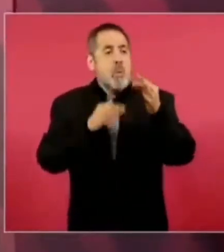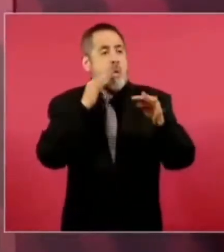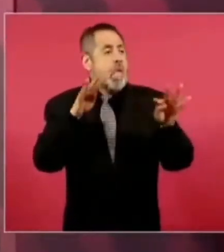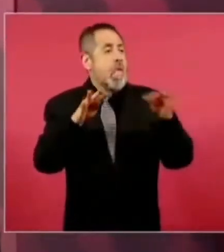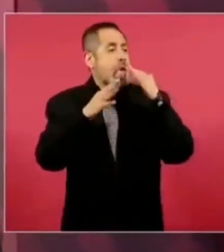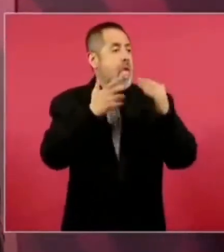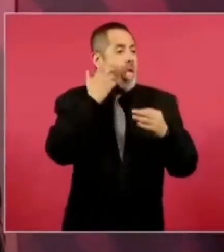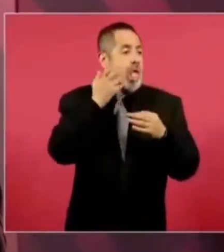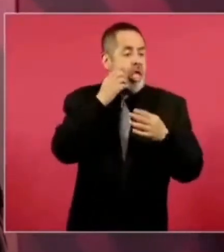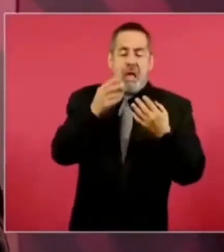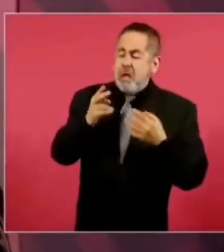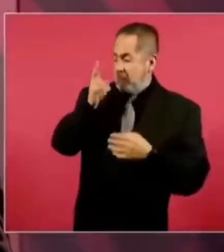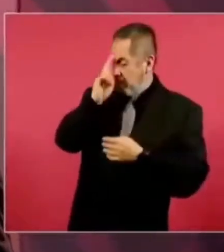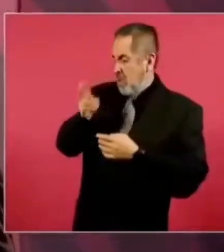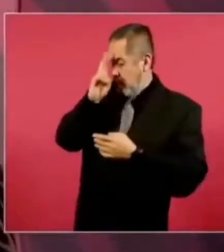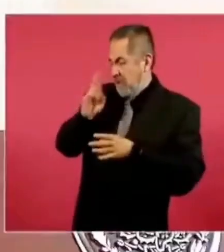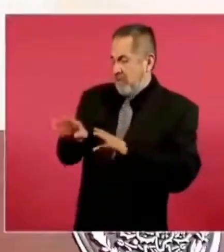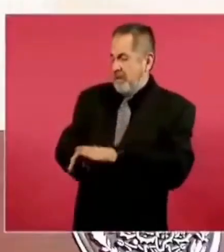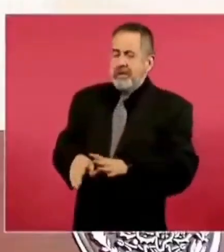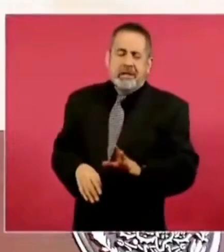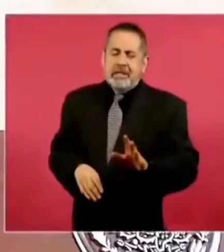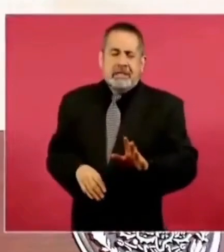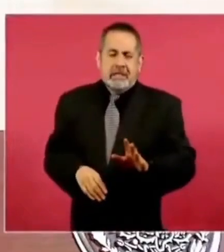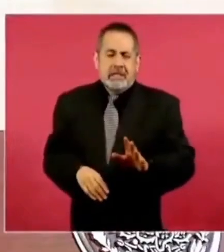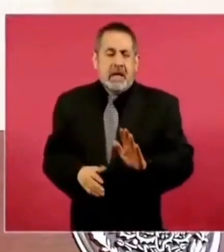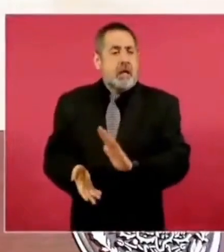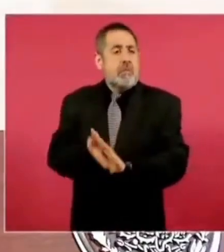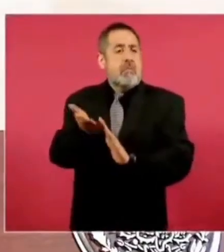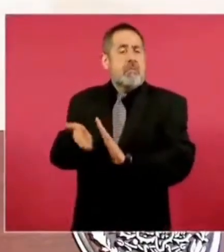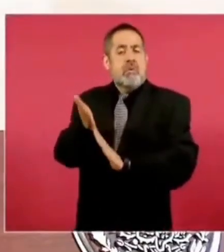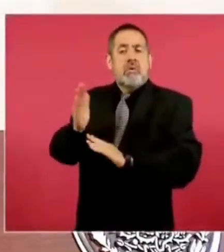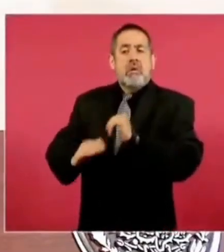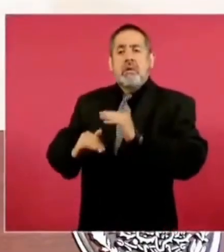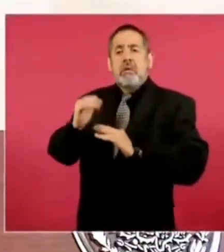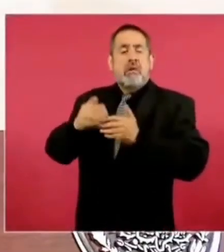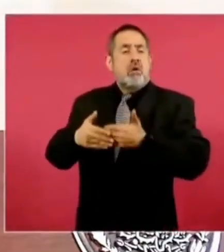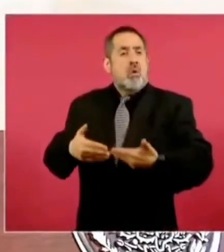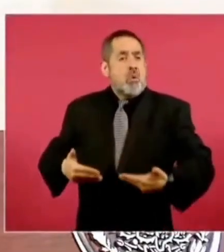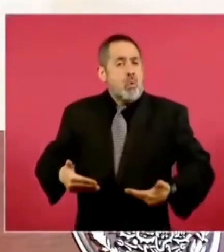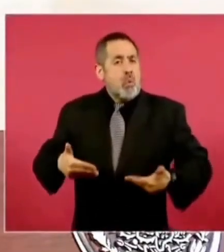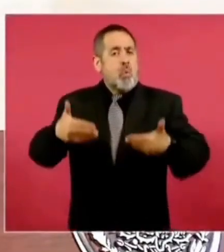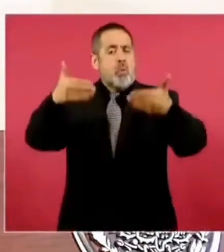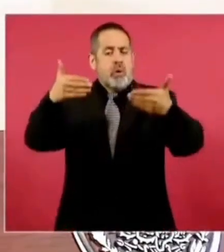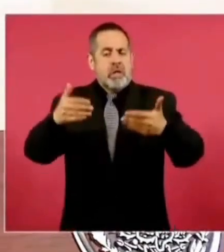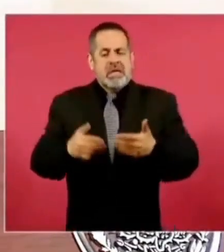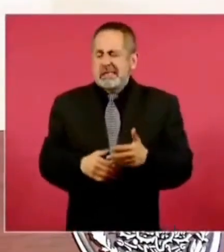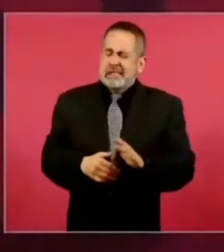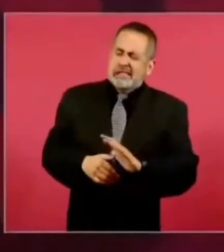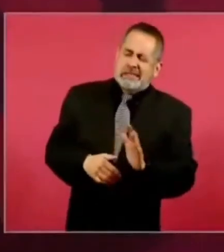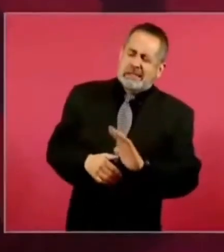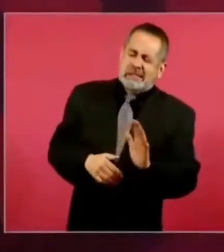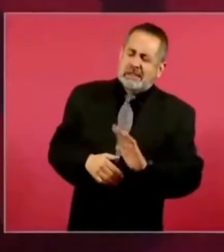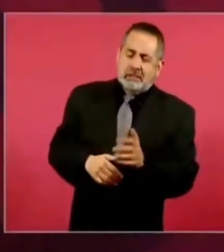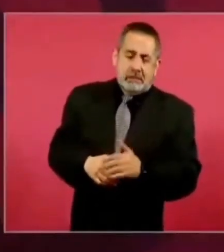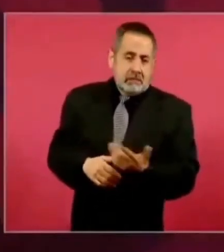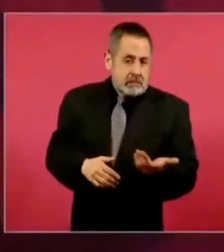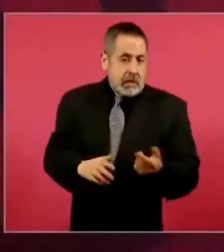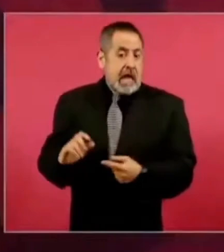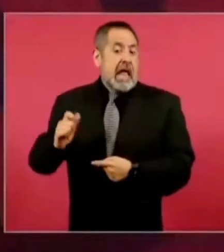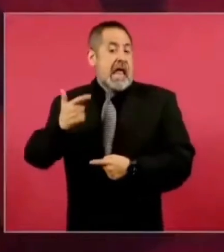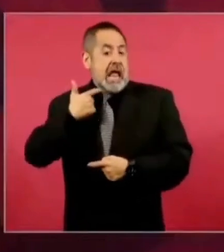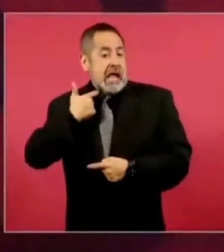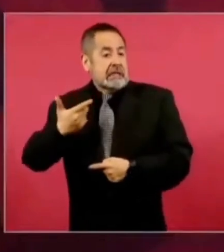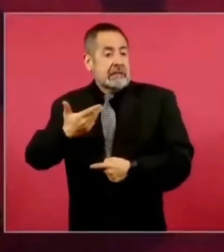de la construcción del muro que todos los presidentes